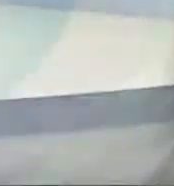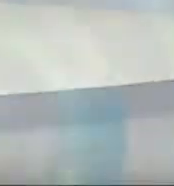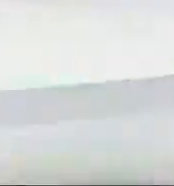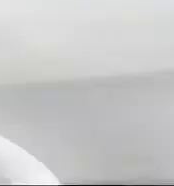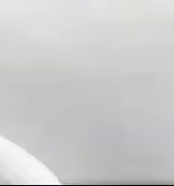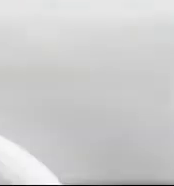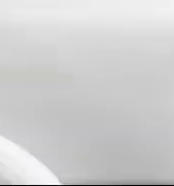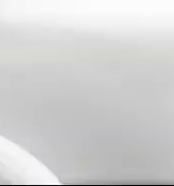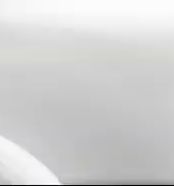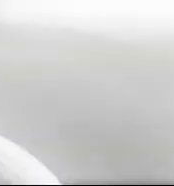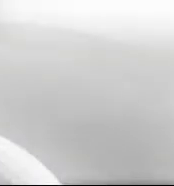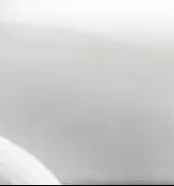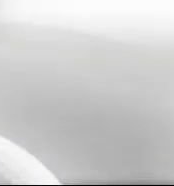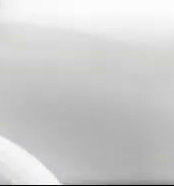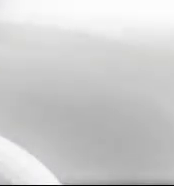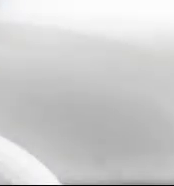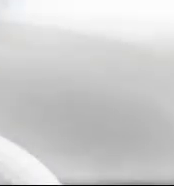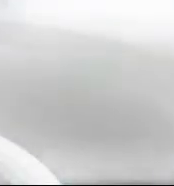Noticias